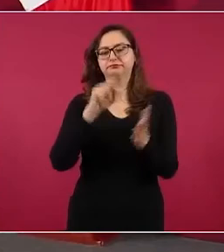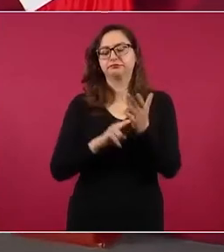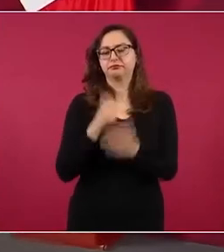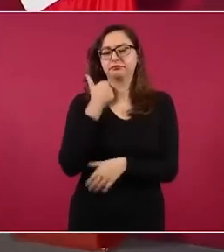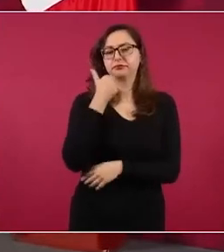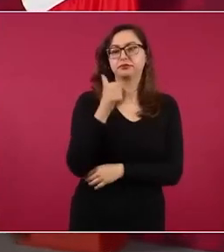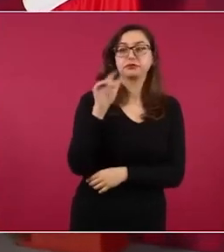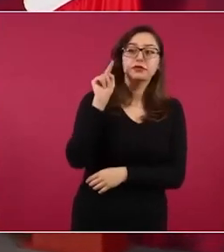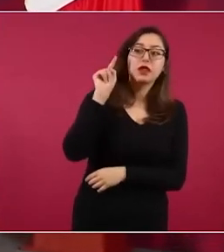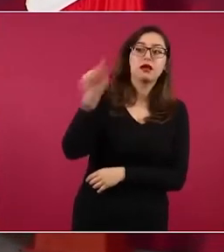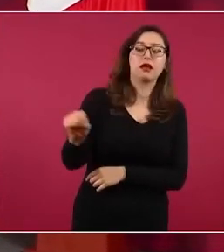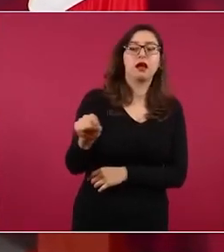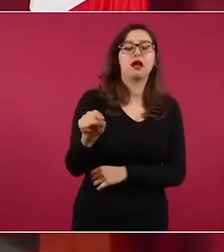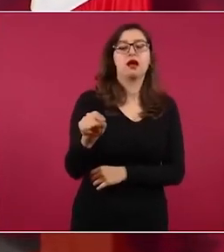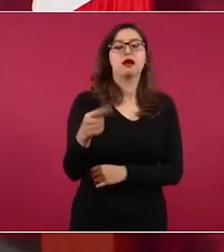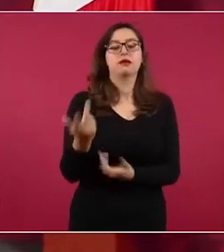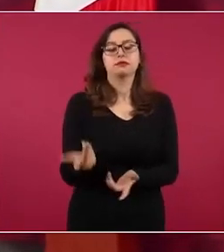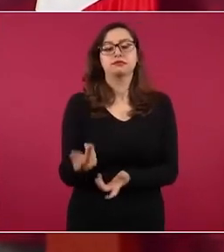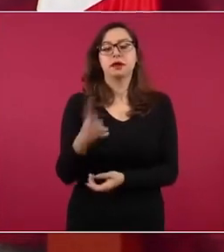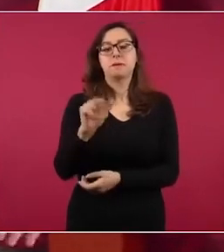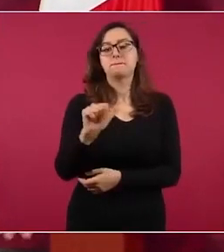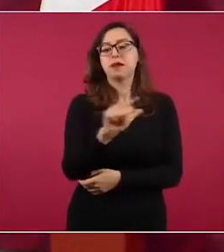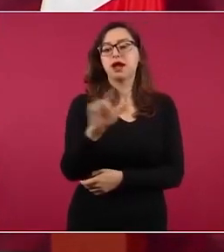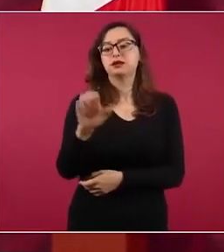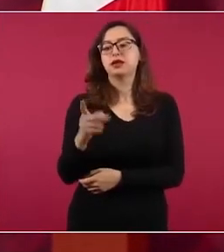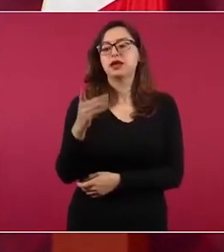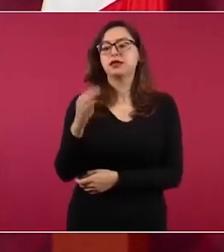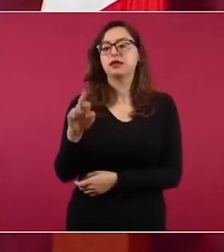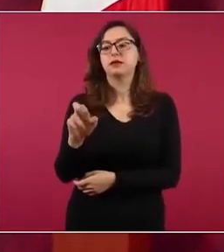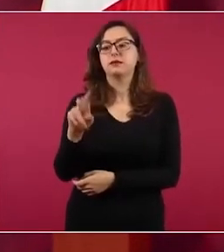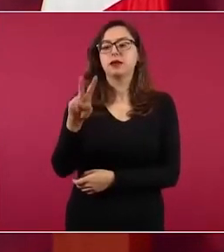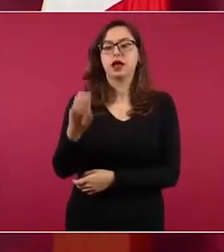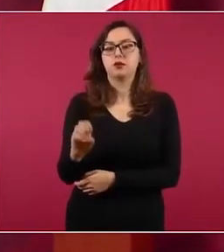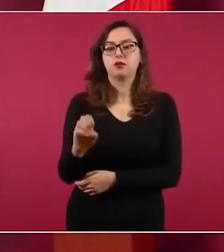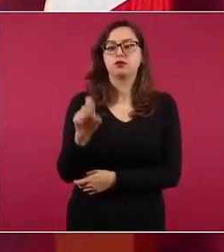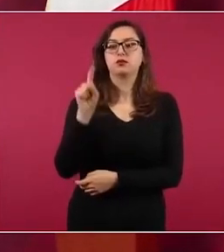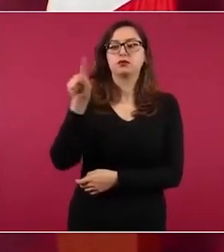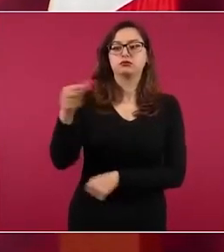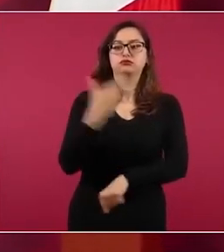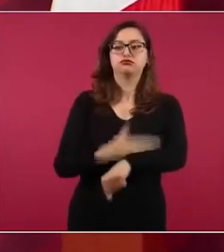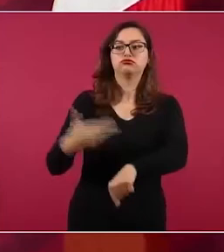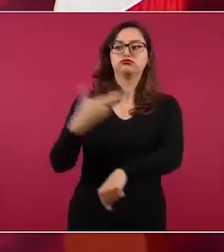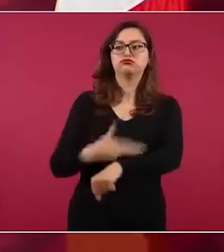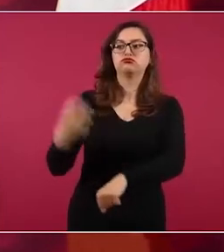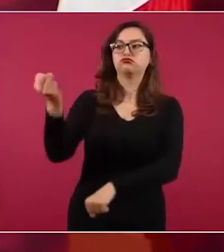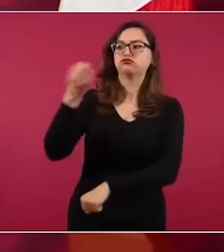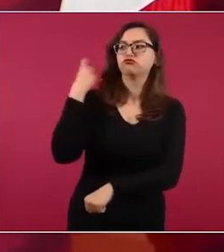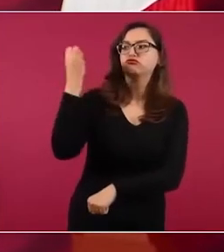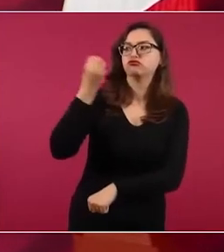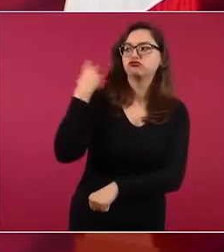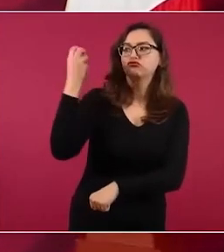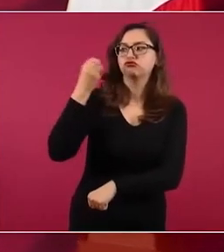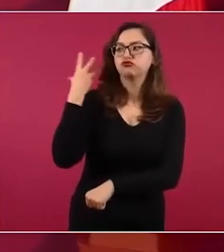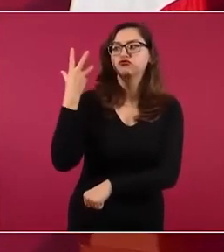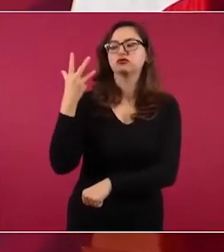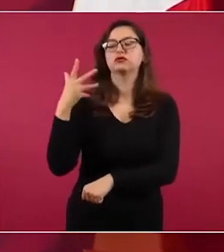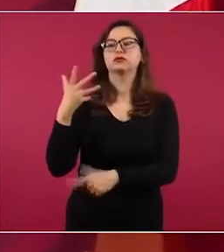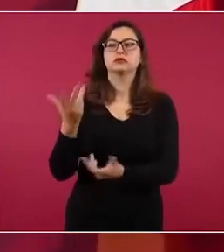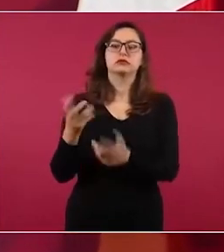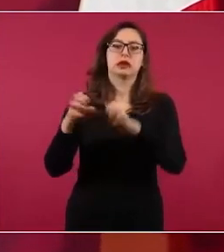Brown, organizado por Televisa. Y estaban todos los empresarios. empresarios.